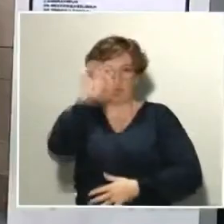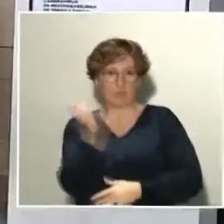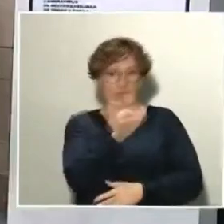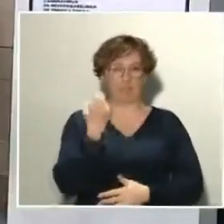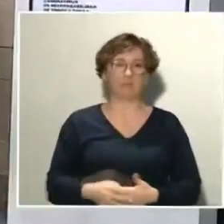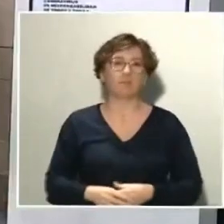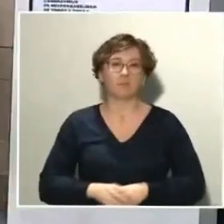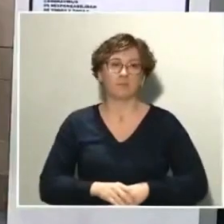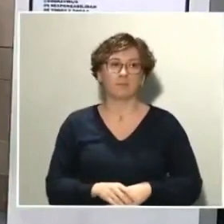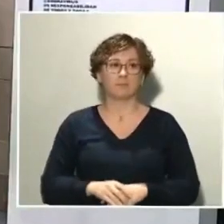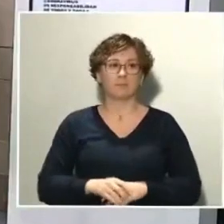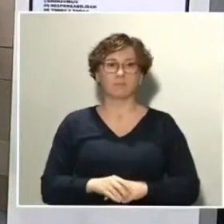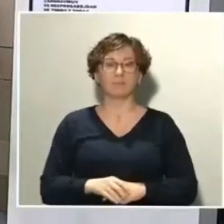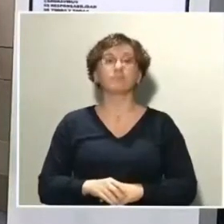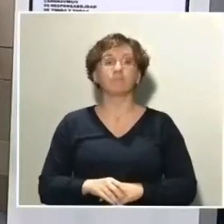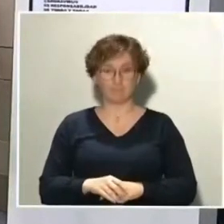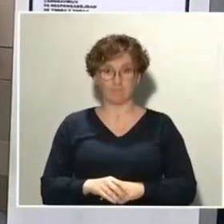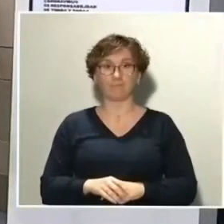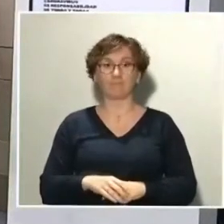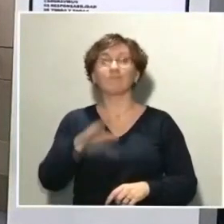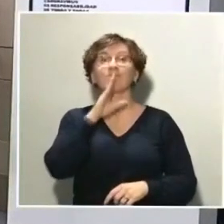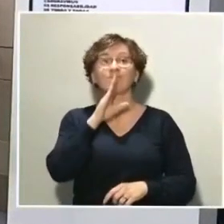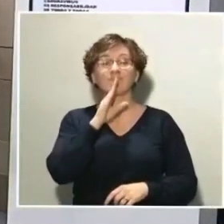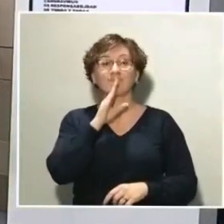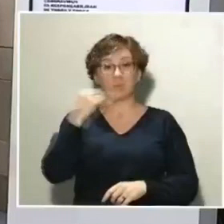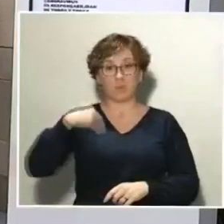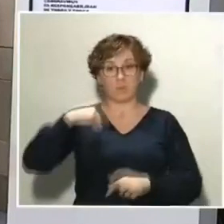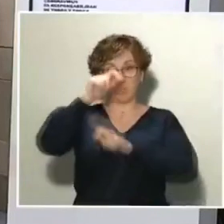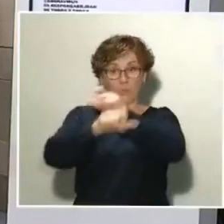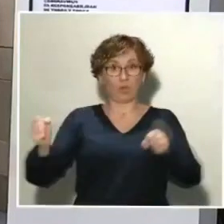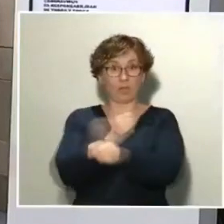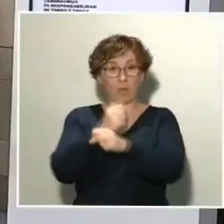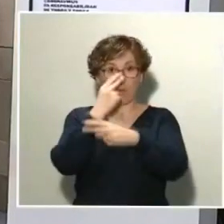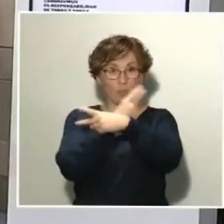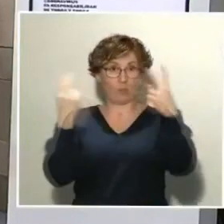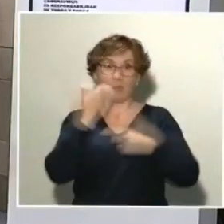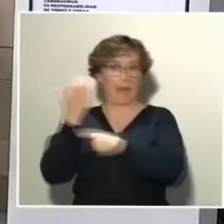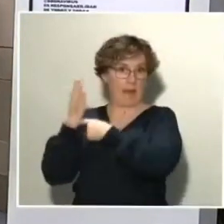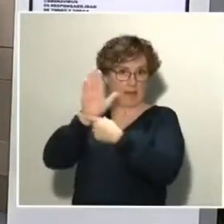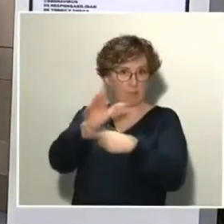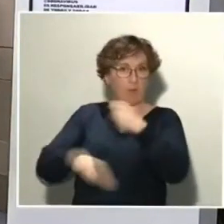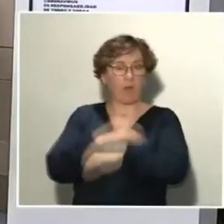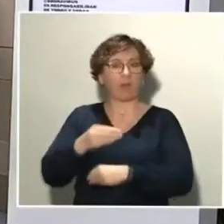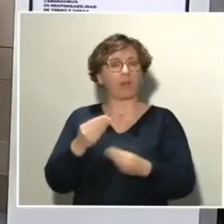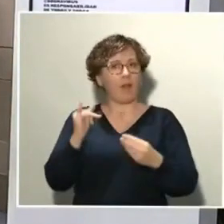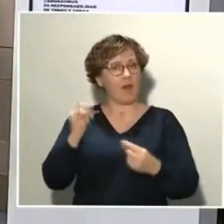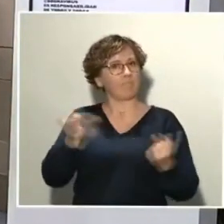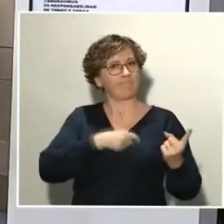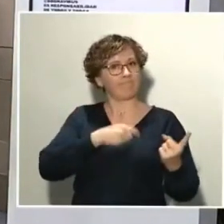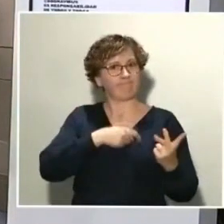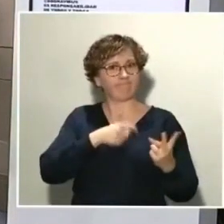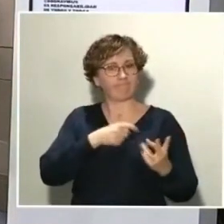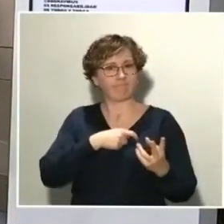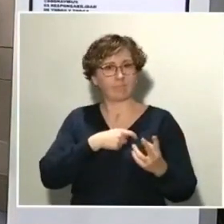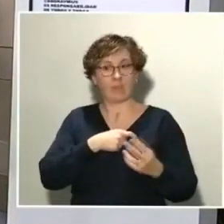En relación con el ejemplo que también dan los servidores públicos, hay mucha inquietud que se ha generado en las últimas horas a raíz de